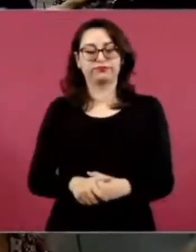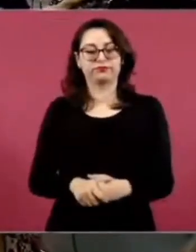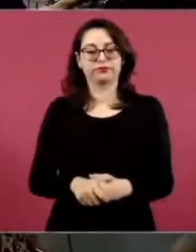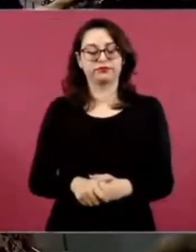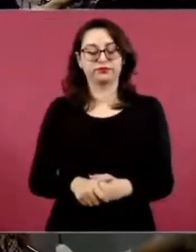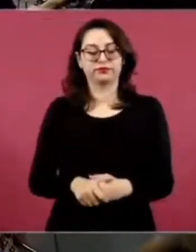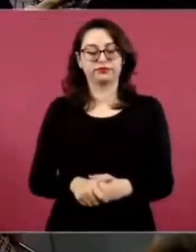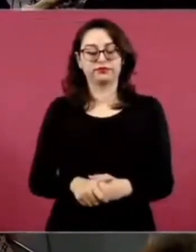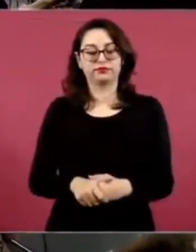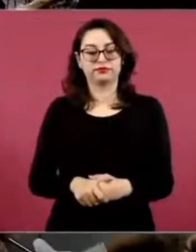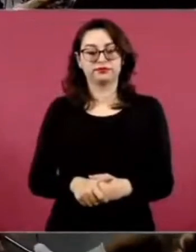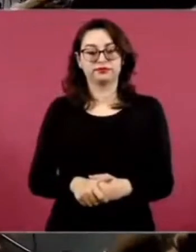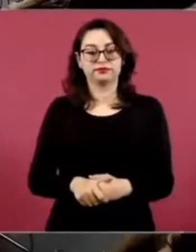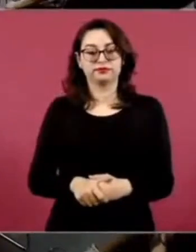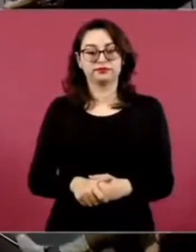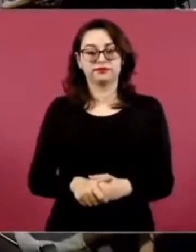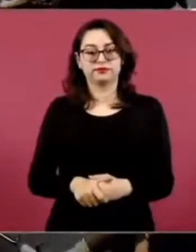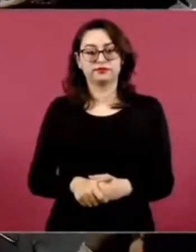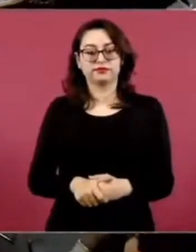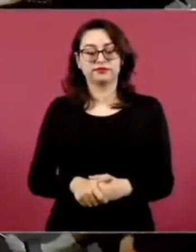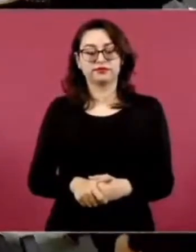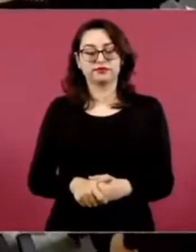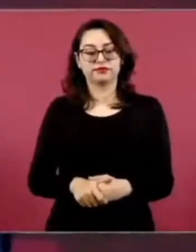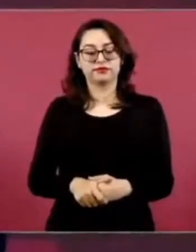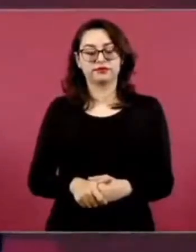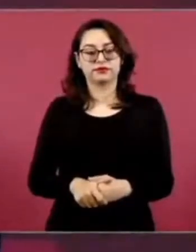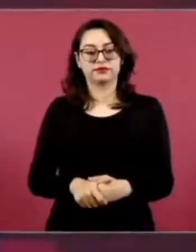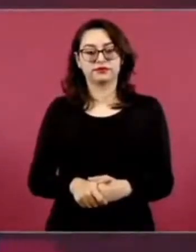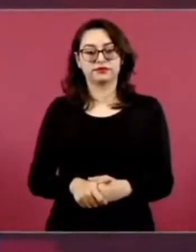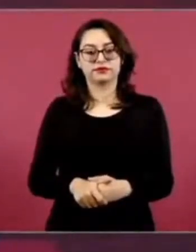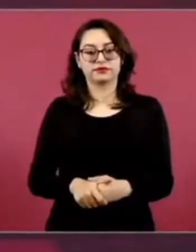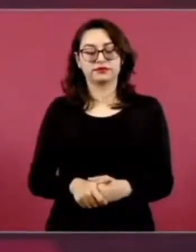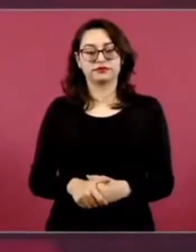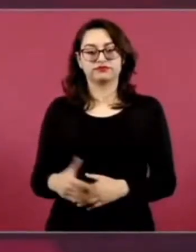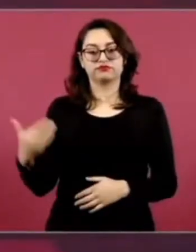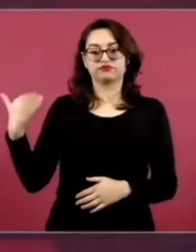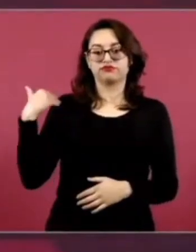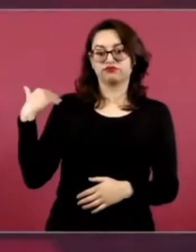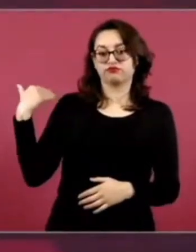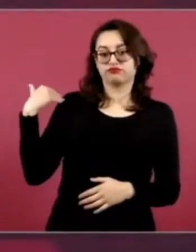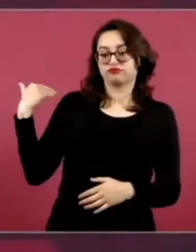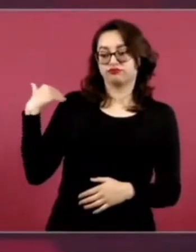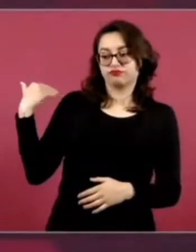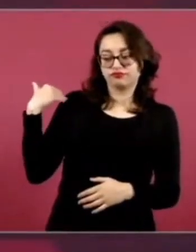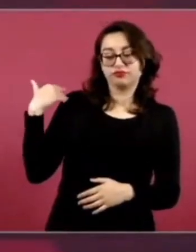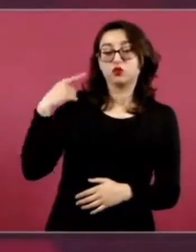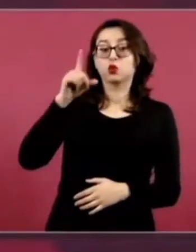es que ya me están recomendando que